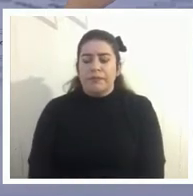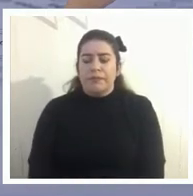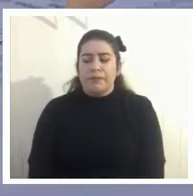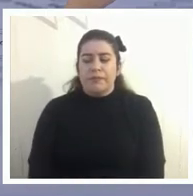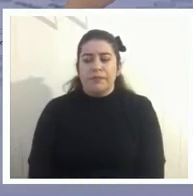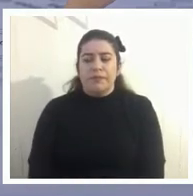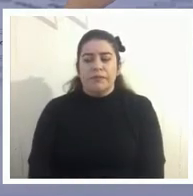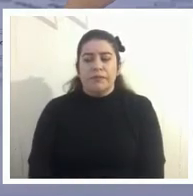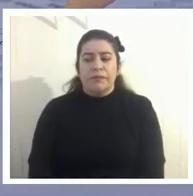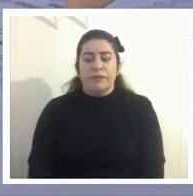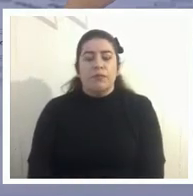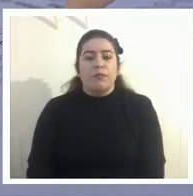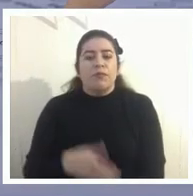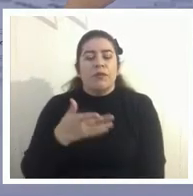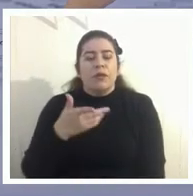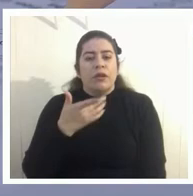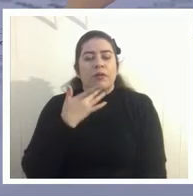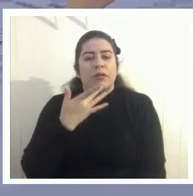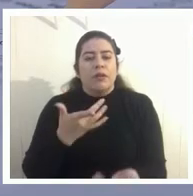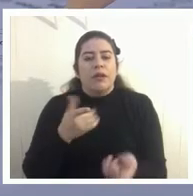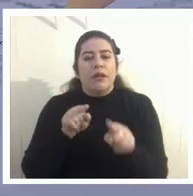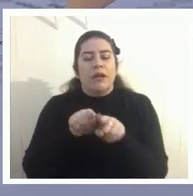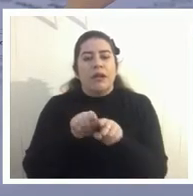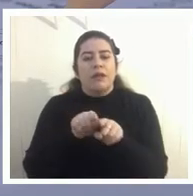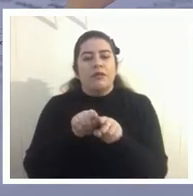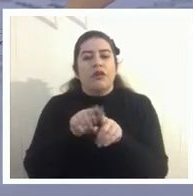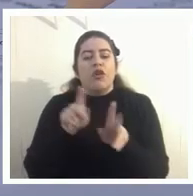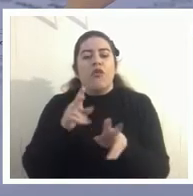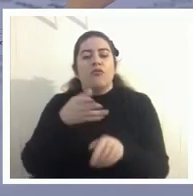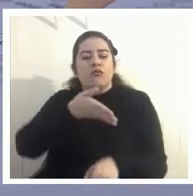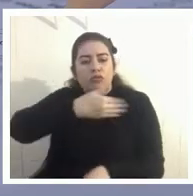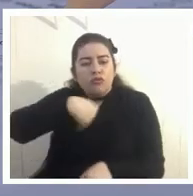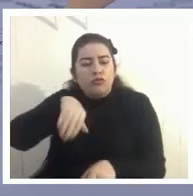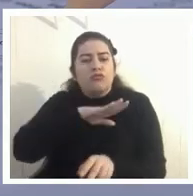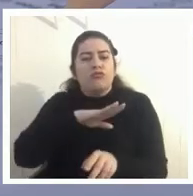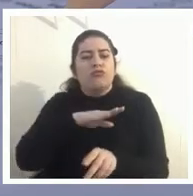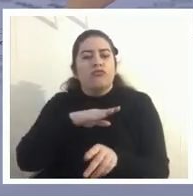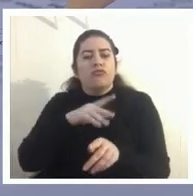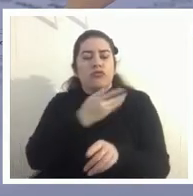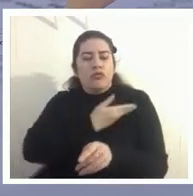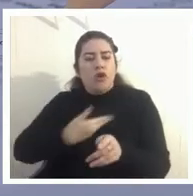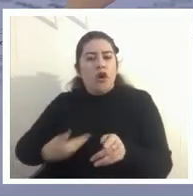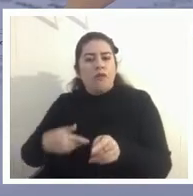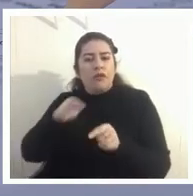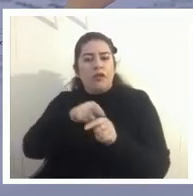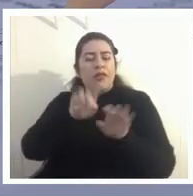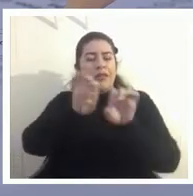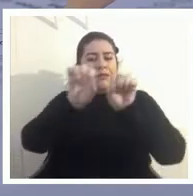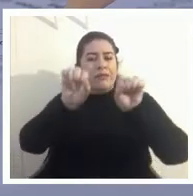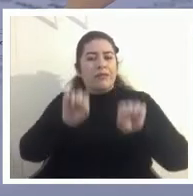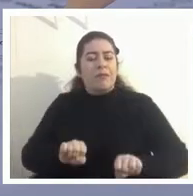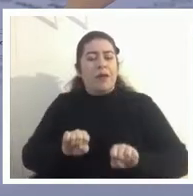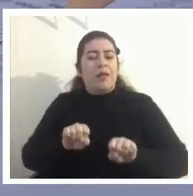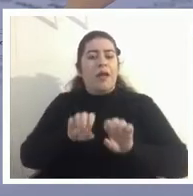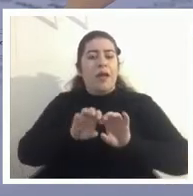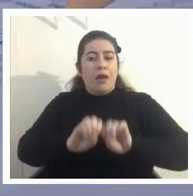es parte de cómo gobernamos cierto o la gobernanza cierto de los sistemas de educación así que